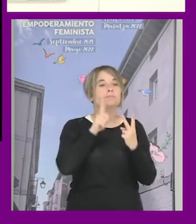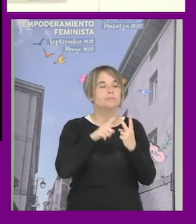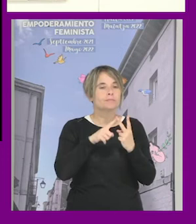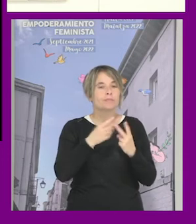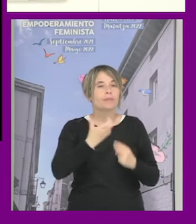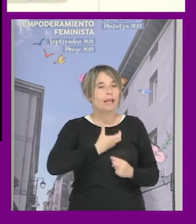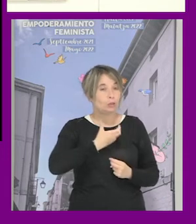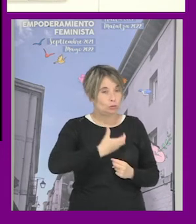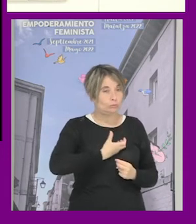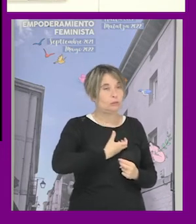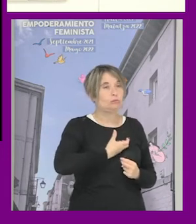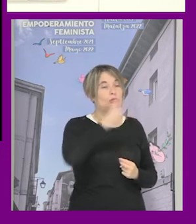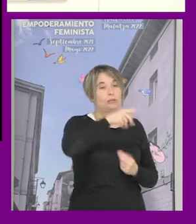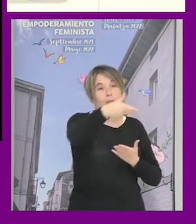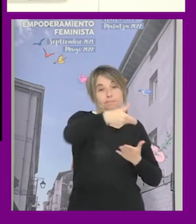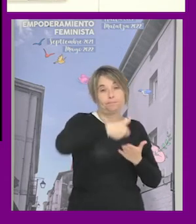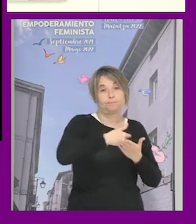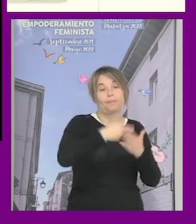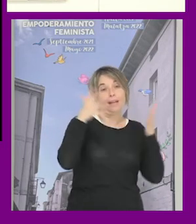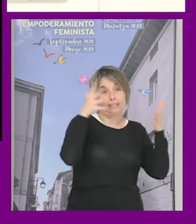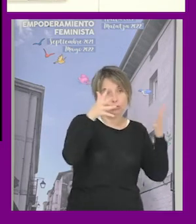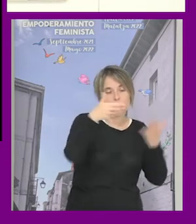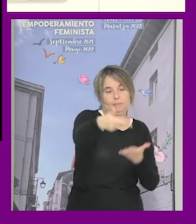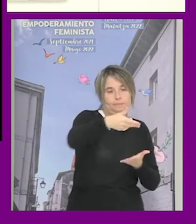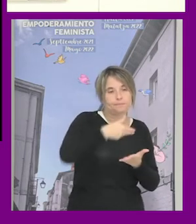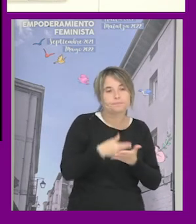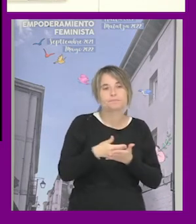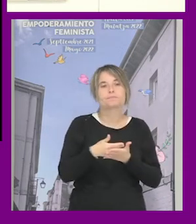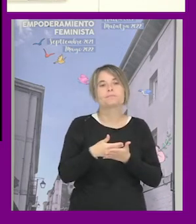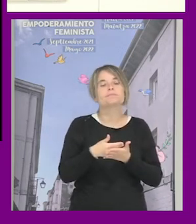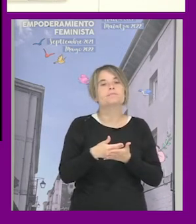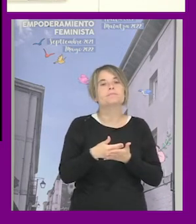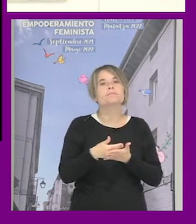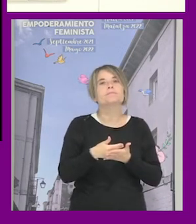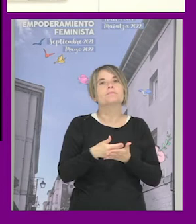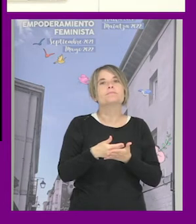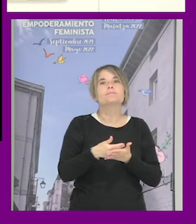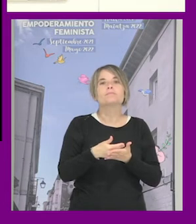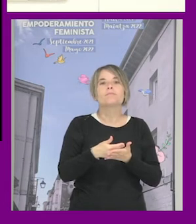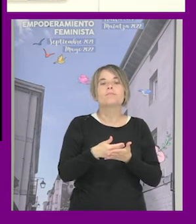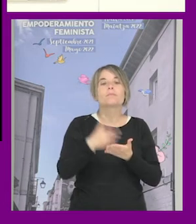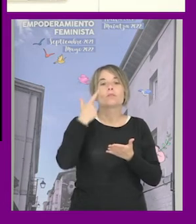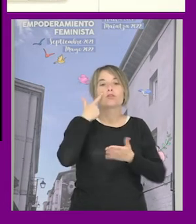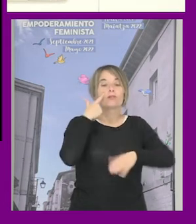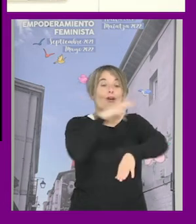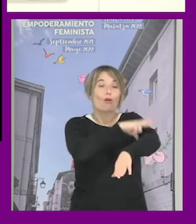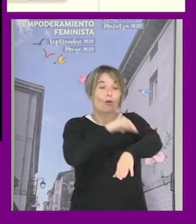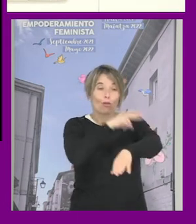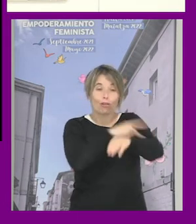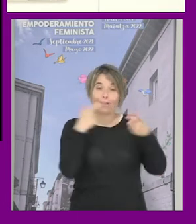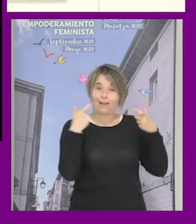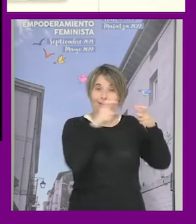un ayuntamiento que nos pidió asesoramiento lo que nos encontrábamos es que había una concejalía de